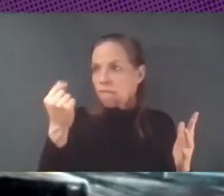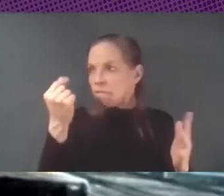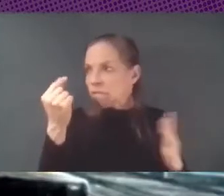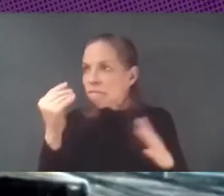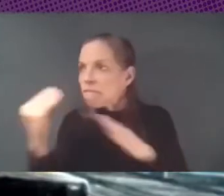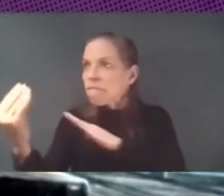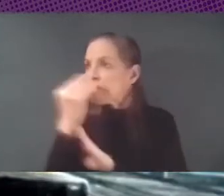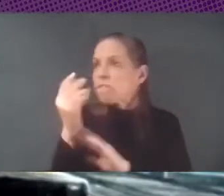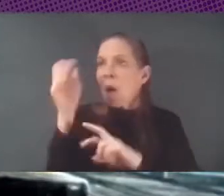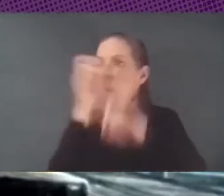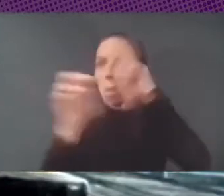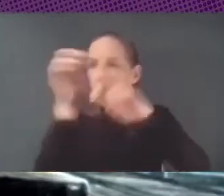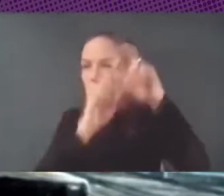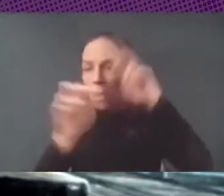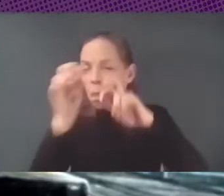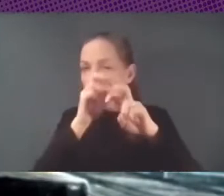de investigación